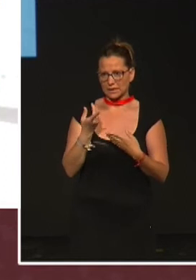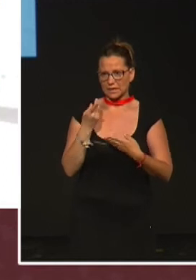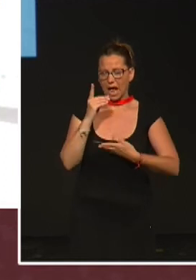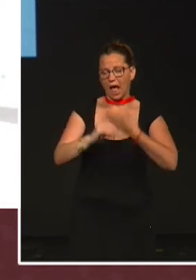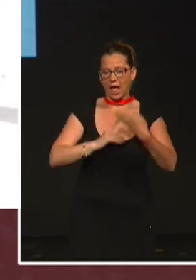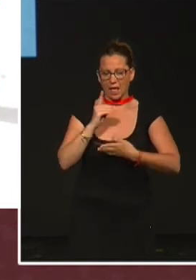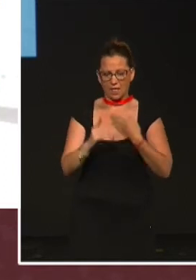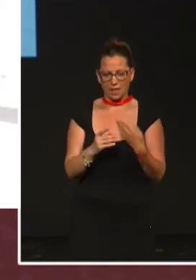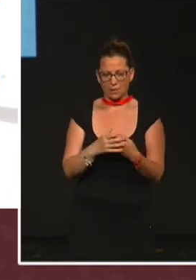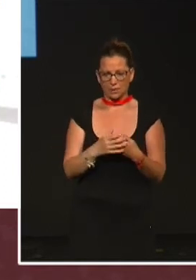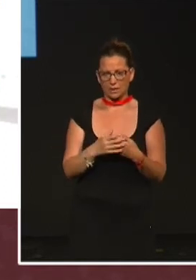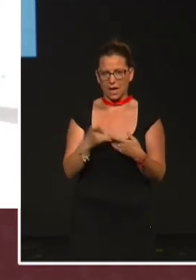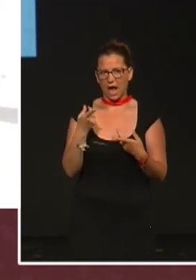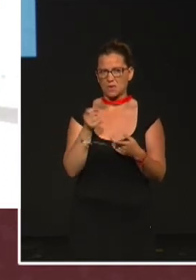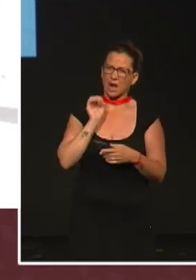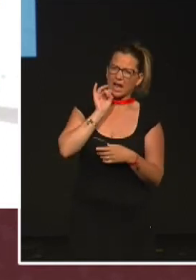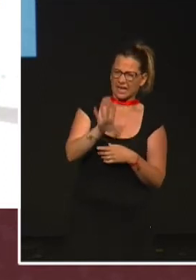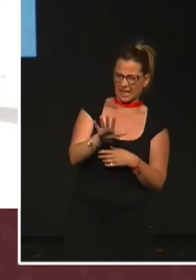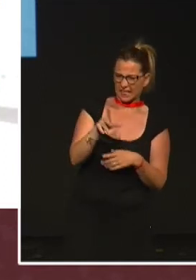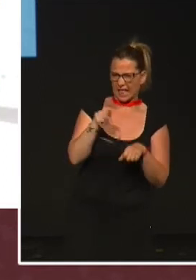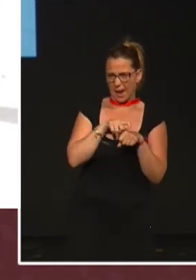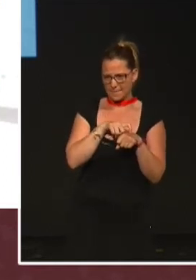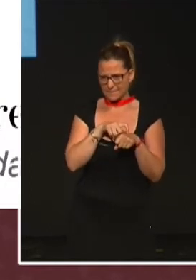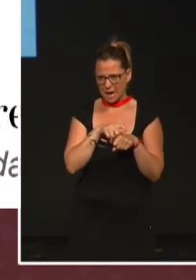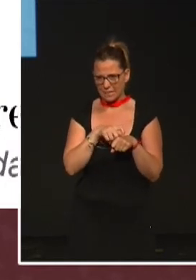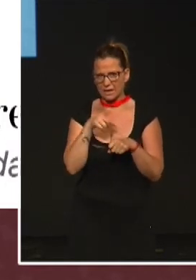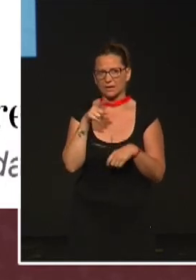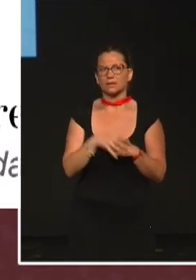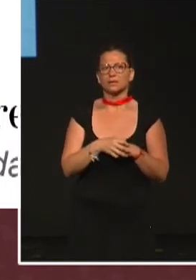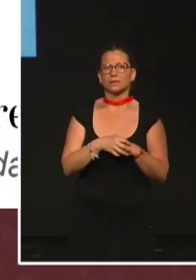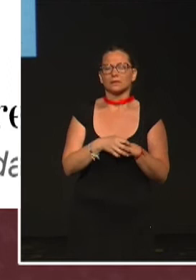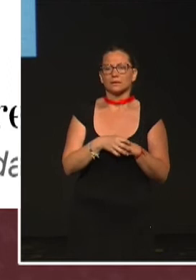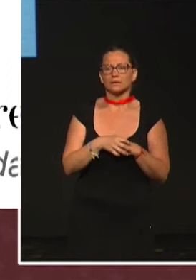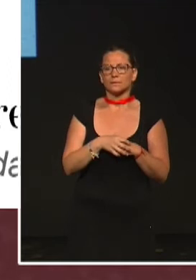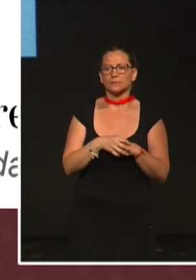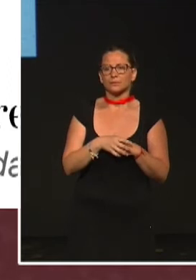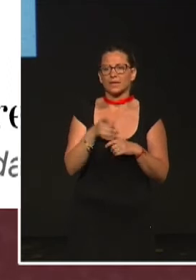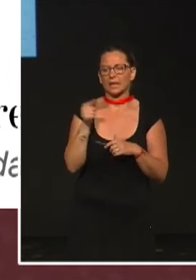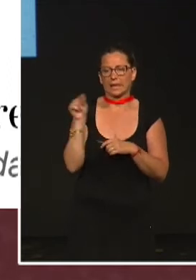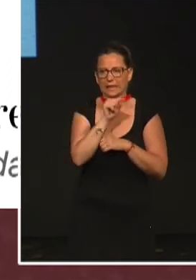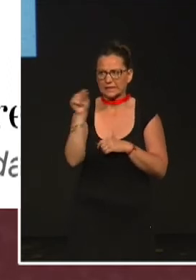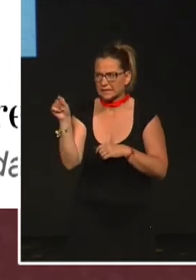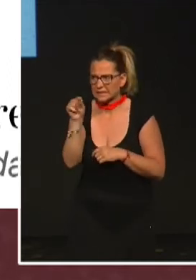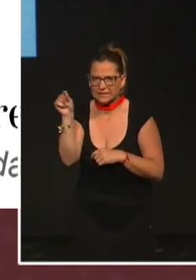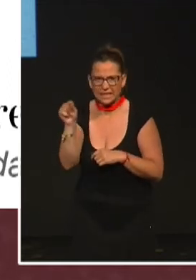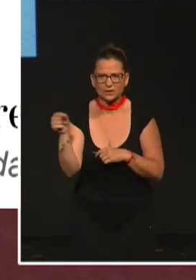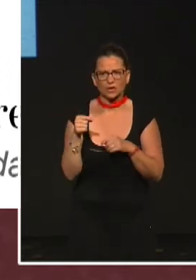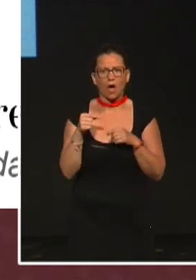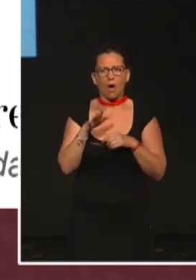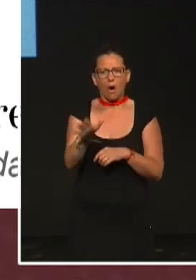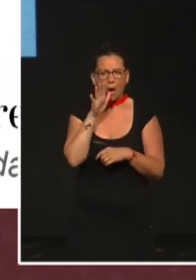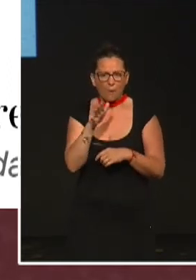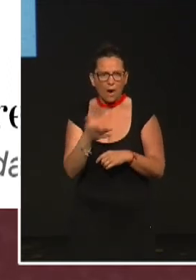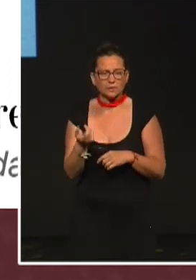darwinela. Hay unas 15 especies dentro de este género de esponjas. Insectos coleósteros acuáticos o